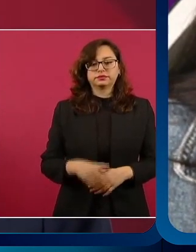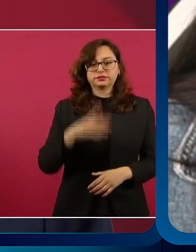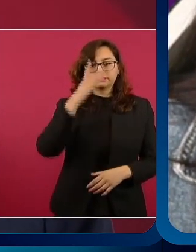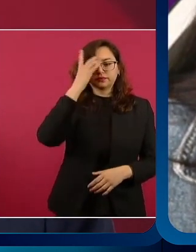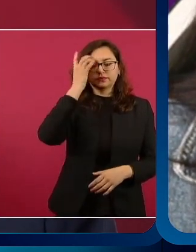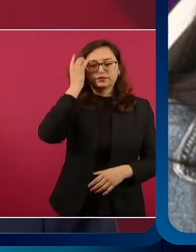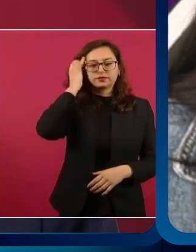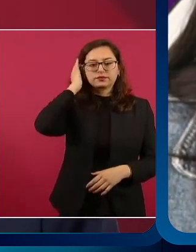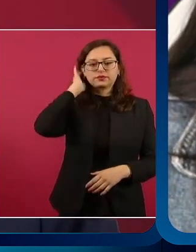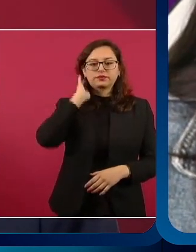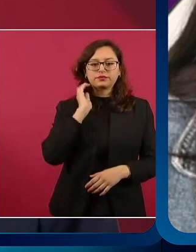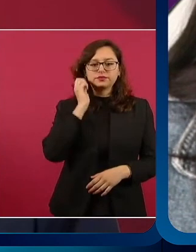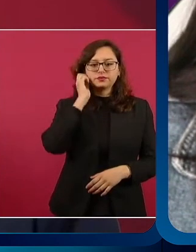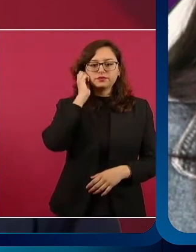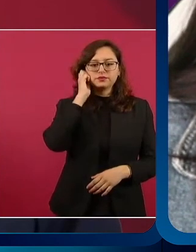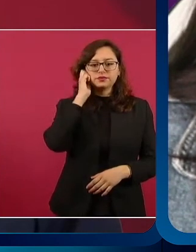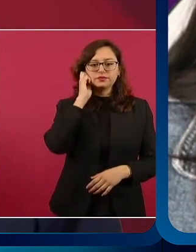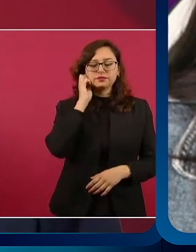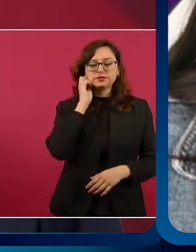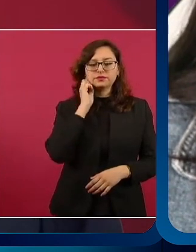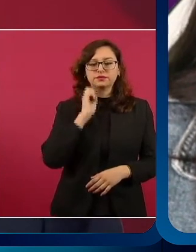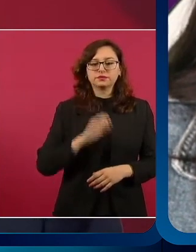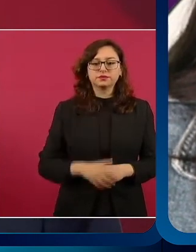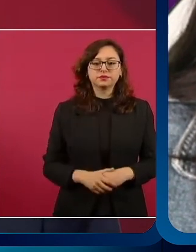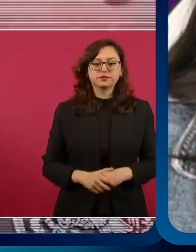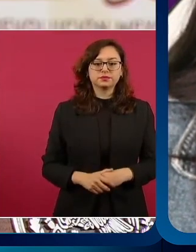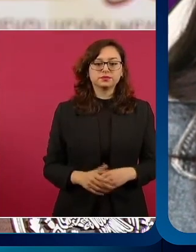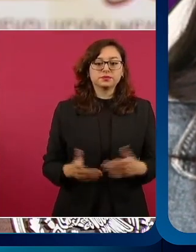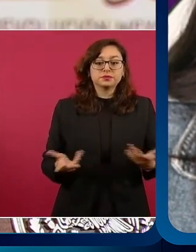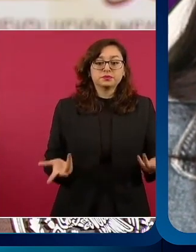Entonces, ¿a qué conduce esto?